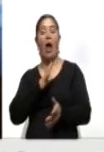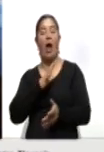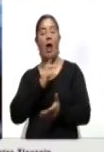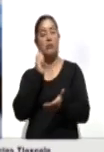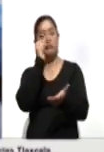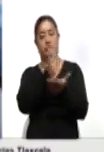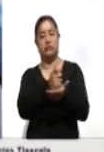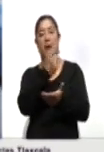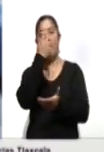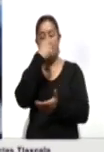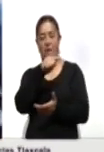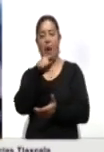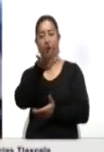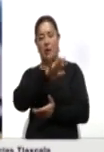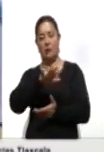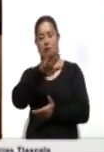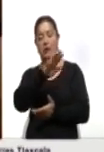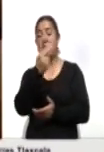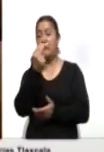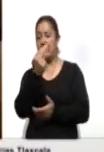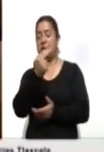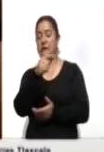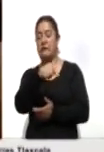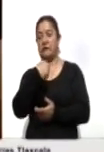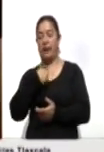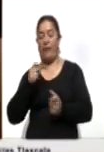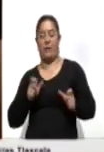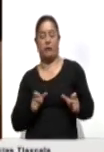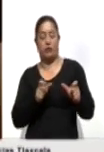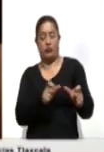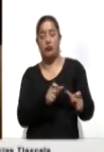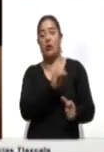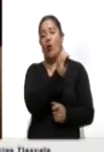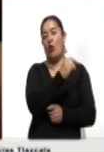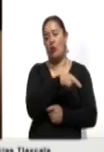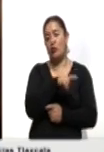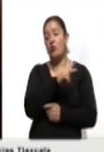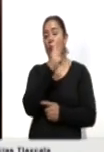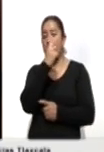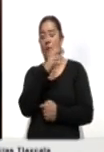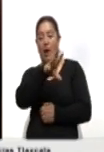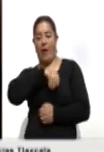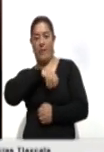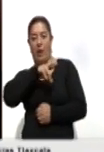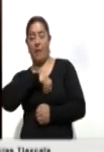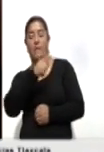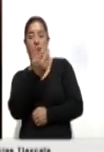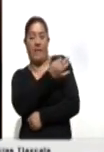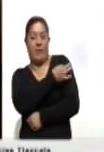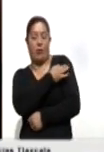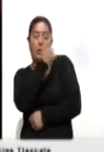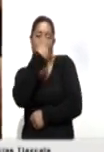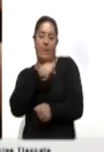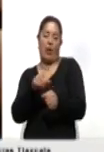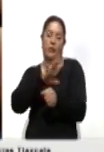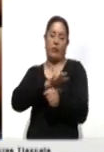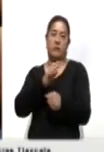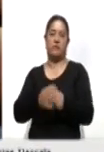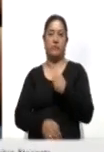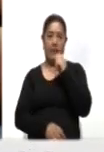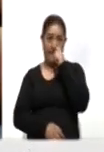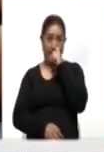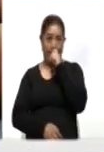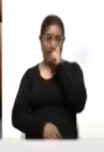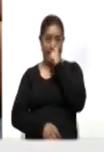que requiere el mecanismo COVAX, respaldado por Naciones Unidas, para la adquisición de vacunas contra la COVID-19 y